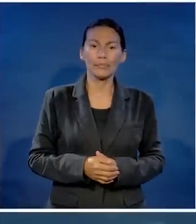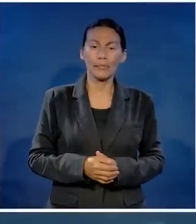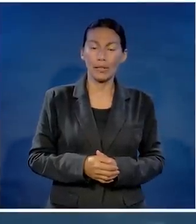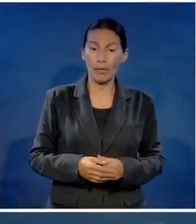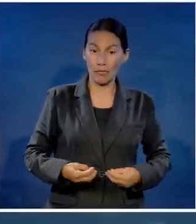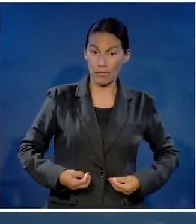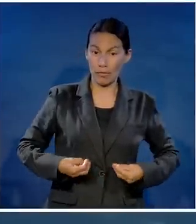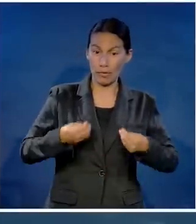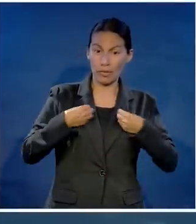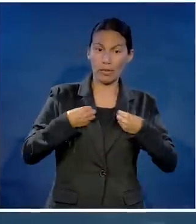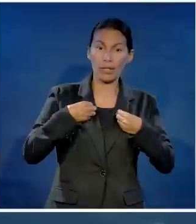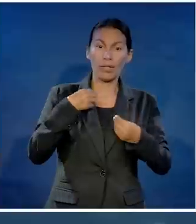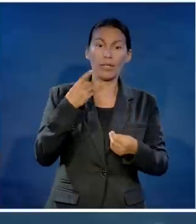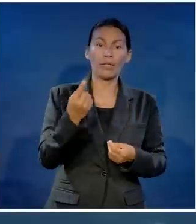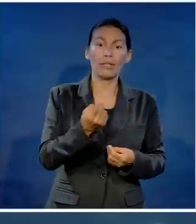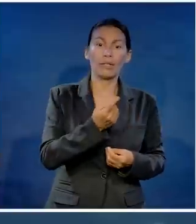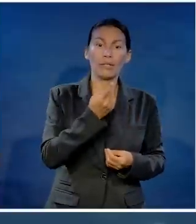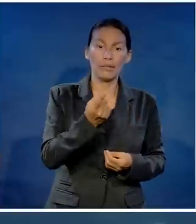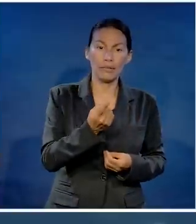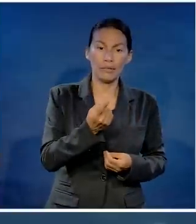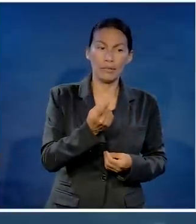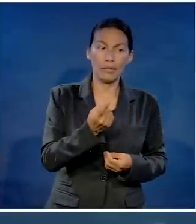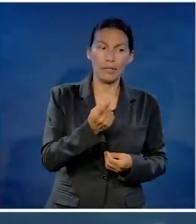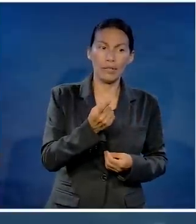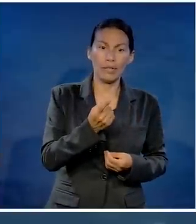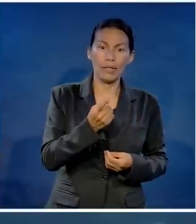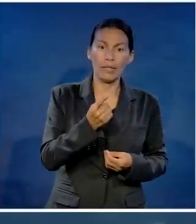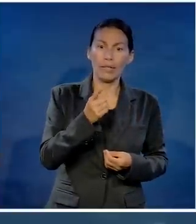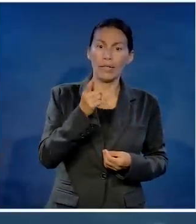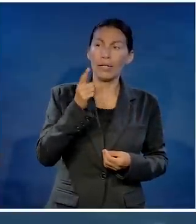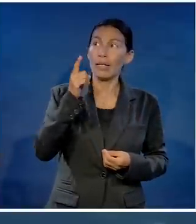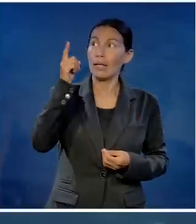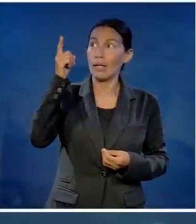oreja. Y esta es la vida eterna.